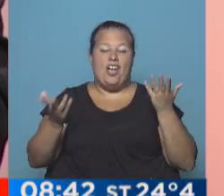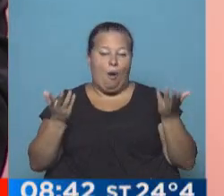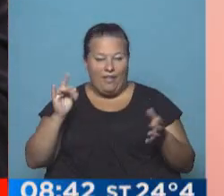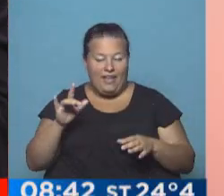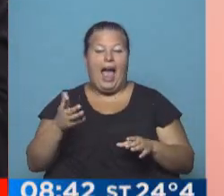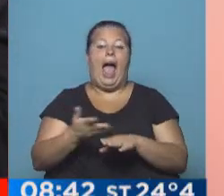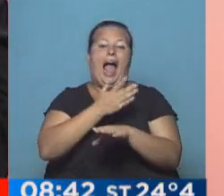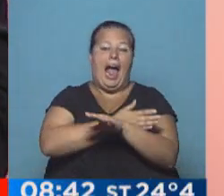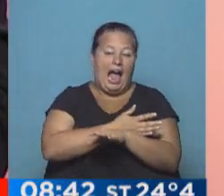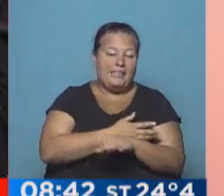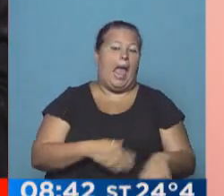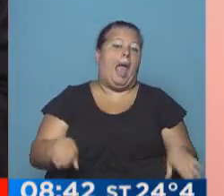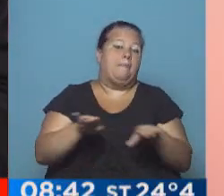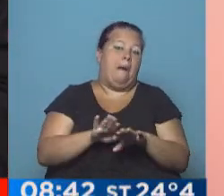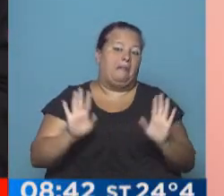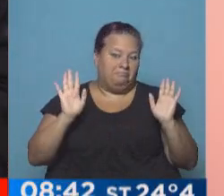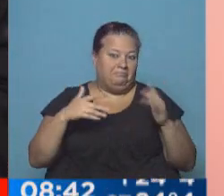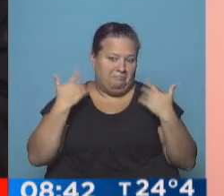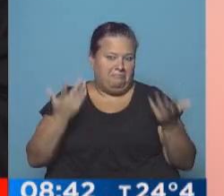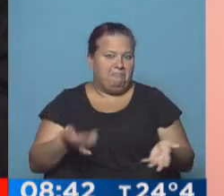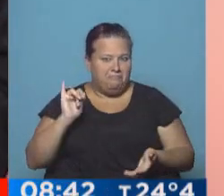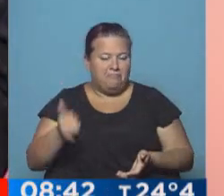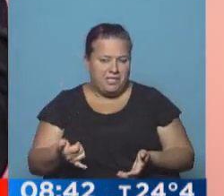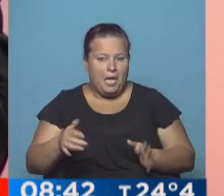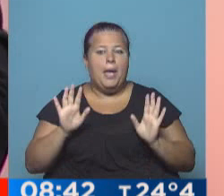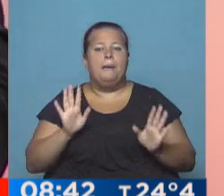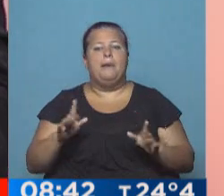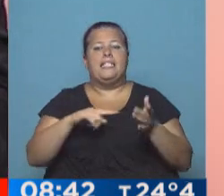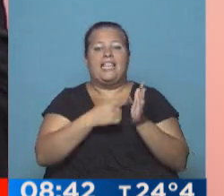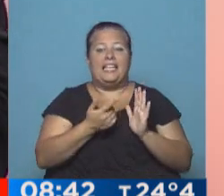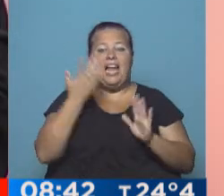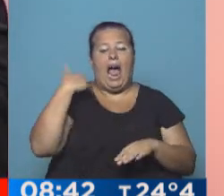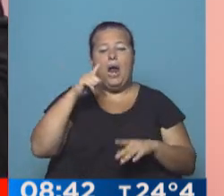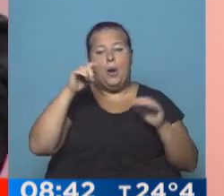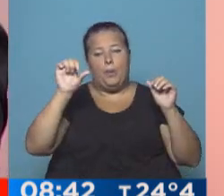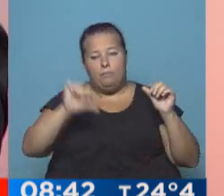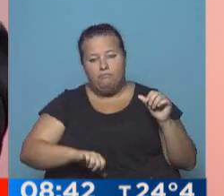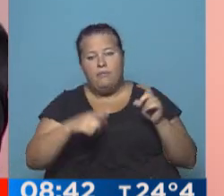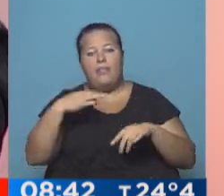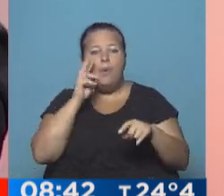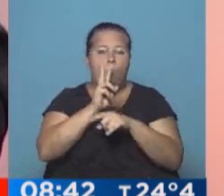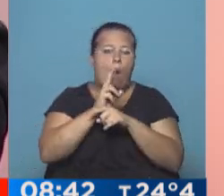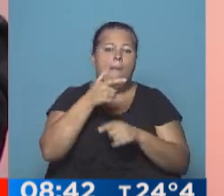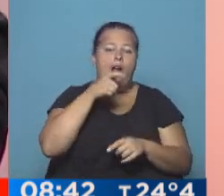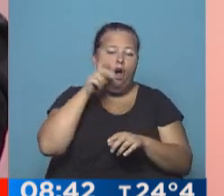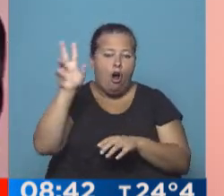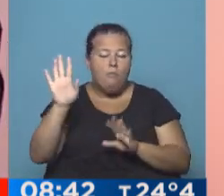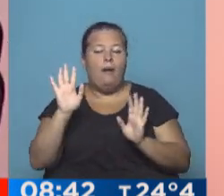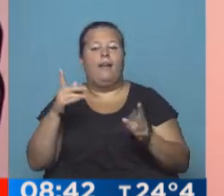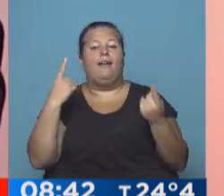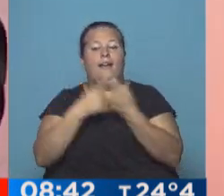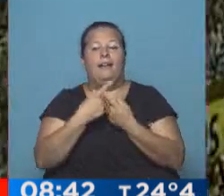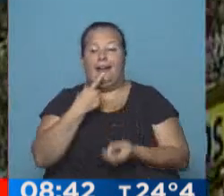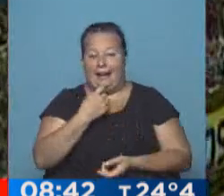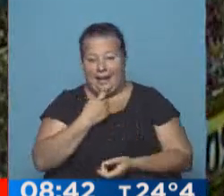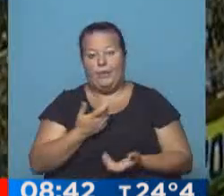En la previa, un empate, y más de uno lo firmaba teniendo en cuenta. Central, que tiene algunas bajas, que se tiene que cuidar para la Copa, y enfrente